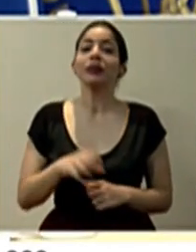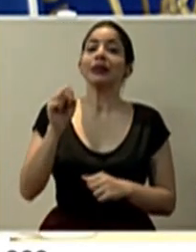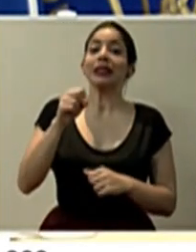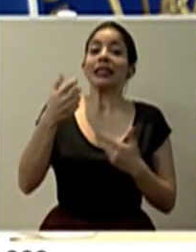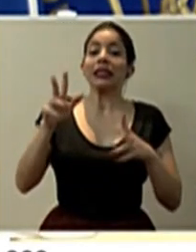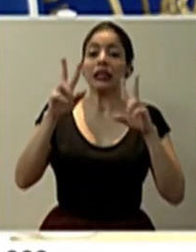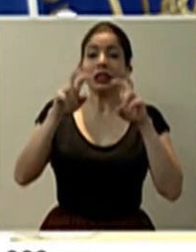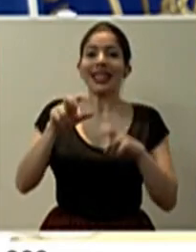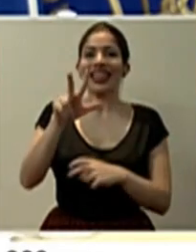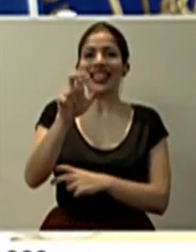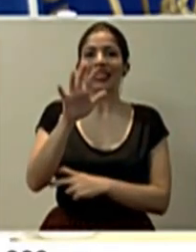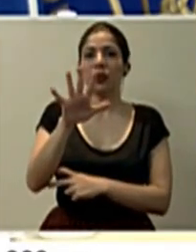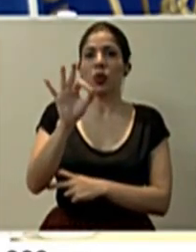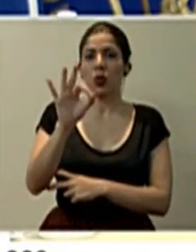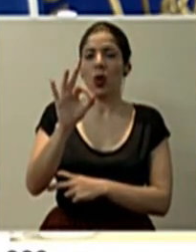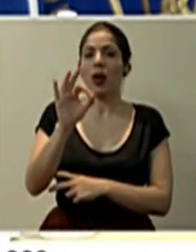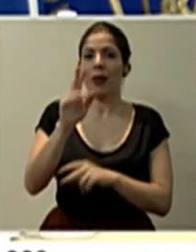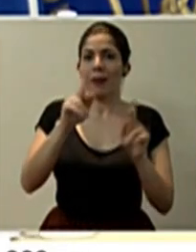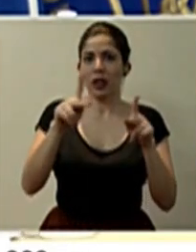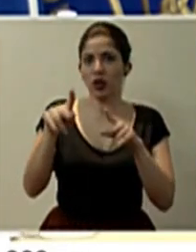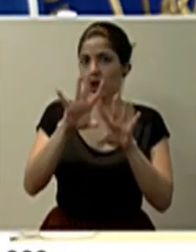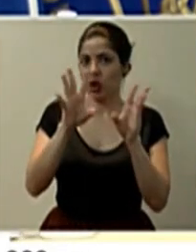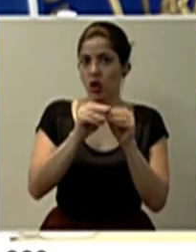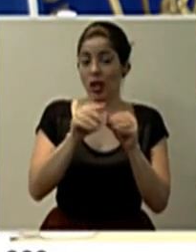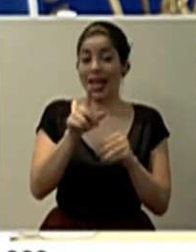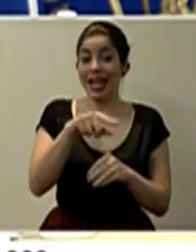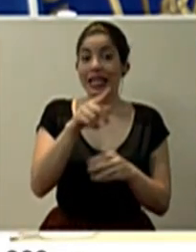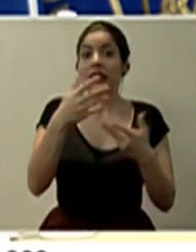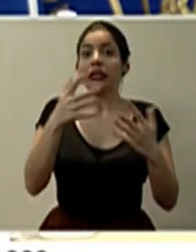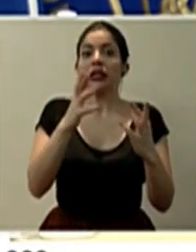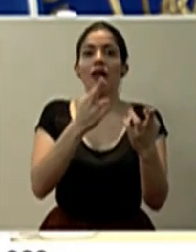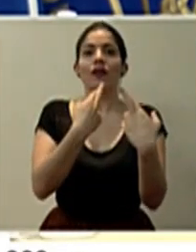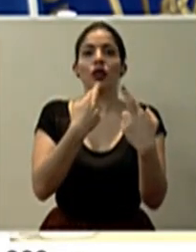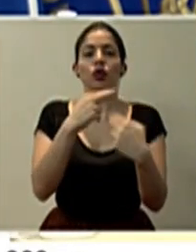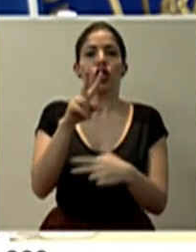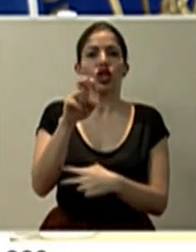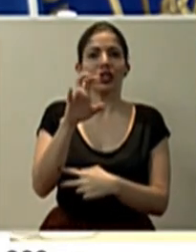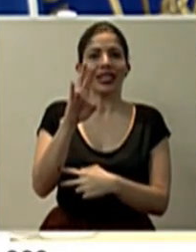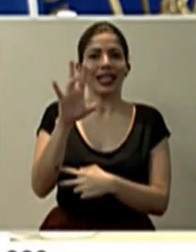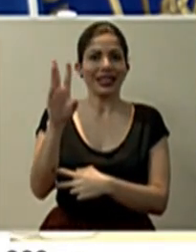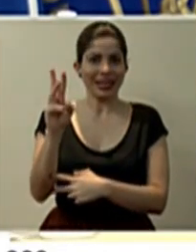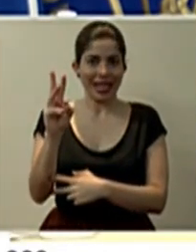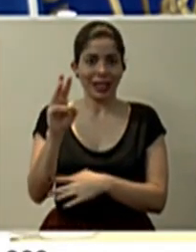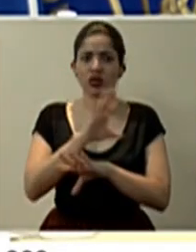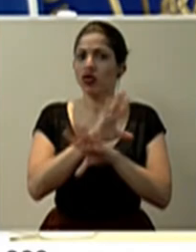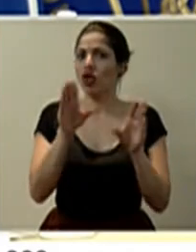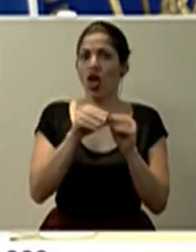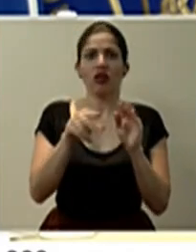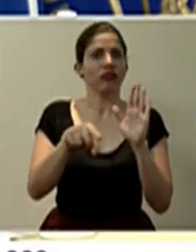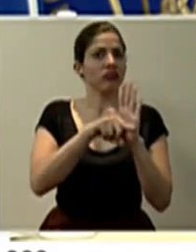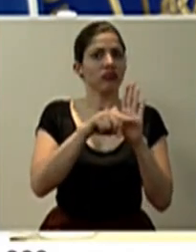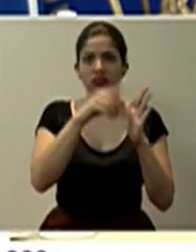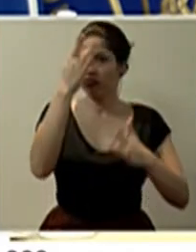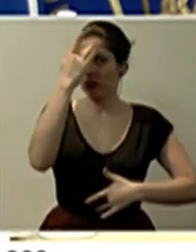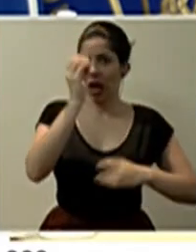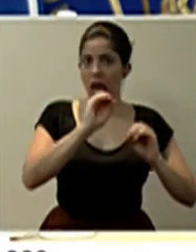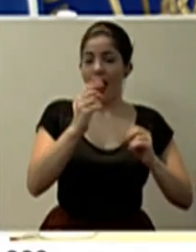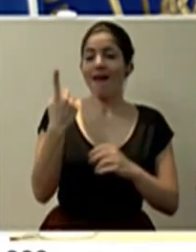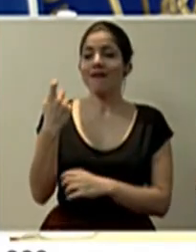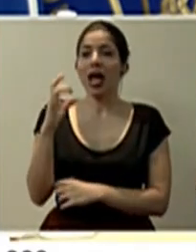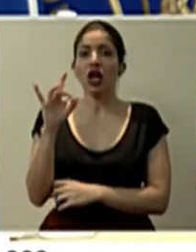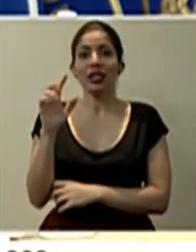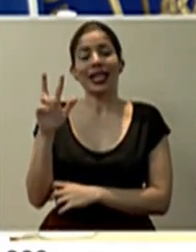testearon 359 pruebas en total, de ellas ya tenemos el resultado de 276, todas negativas en este momento, quedan